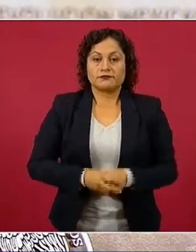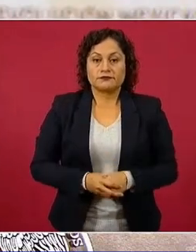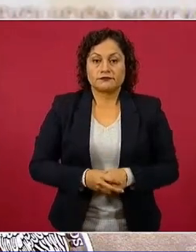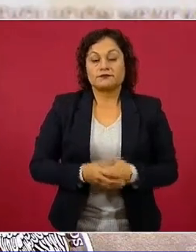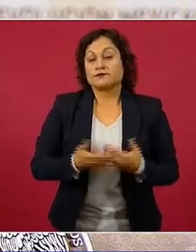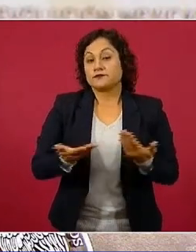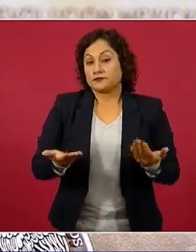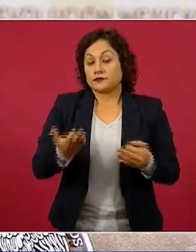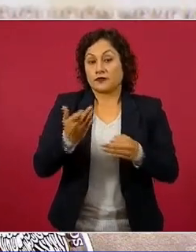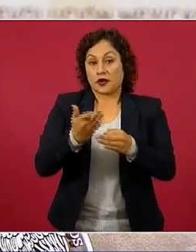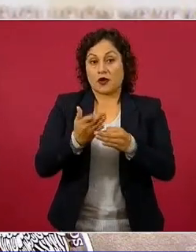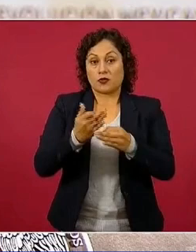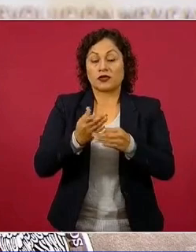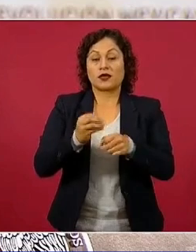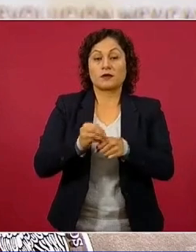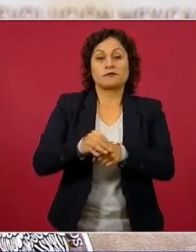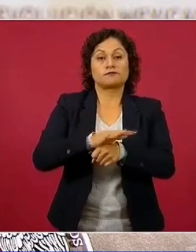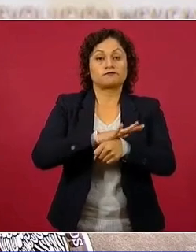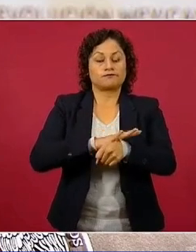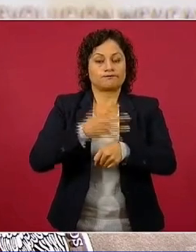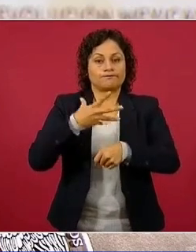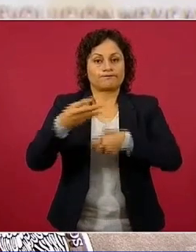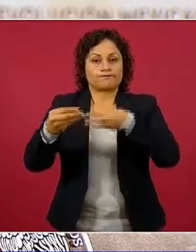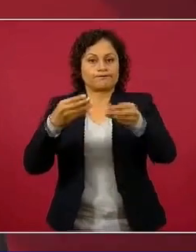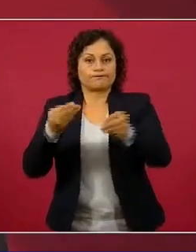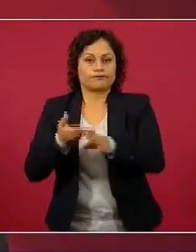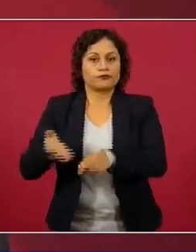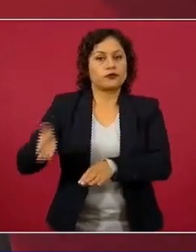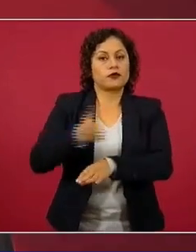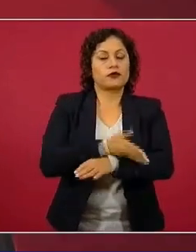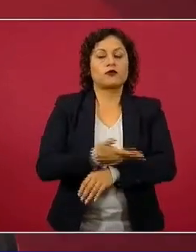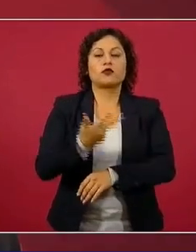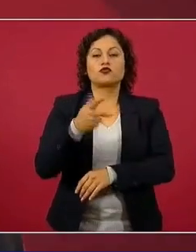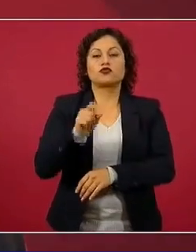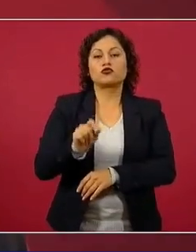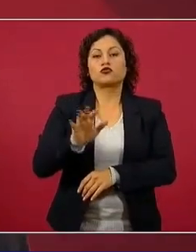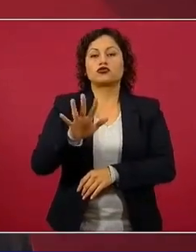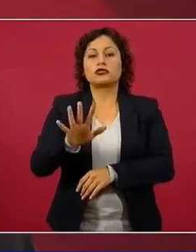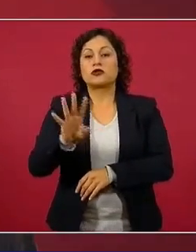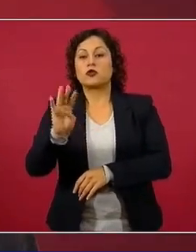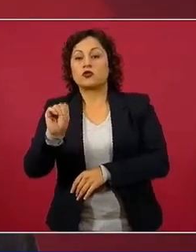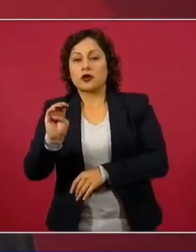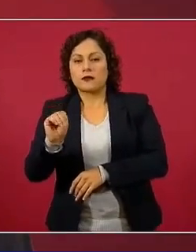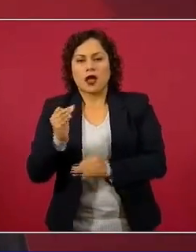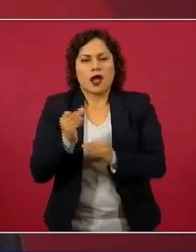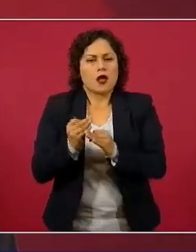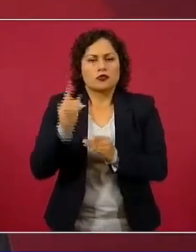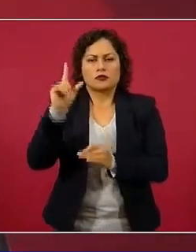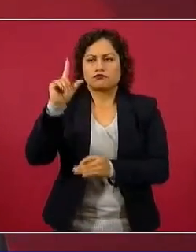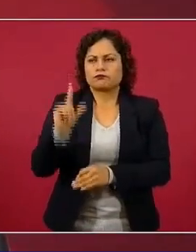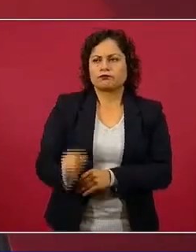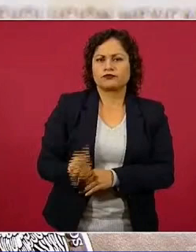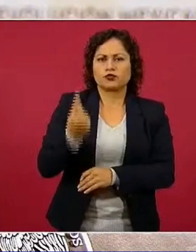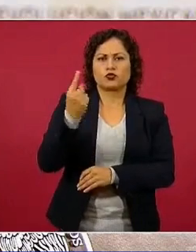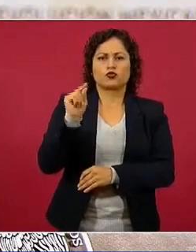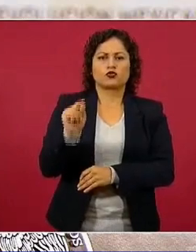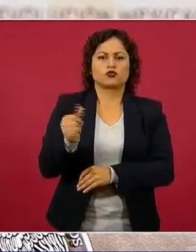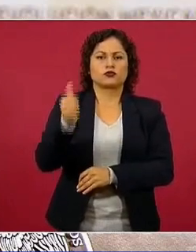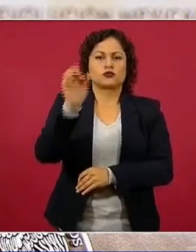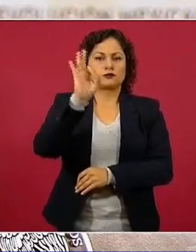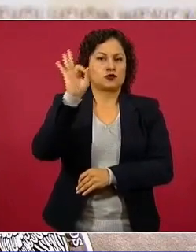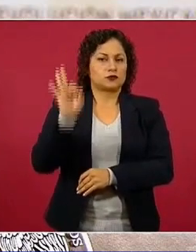máxima intensidad epidémica, llegó hasta 8.5 o 9 y en este momento es sólo 1.6 por ciento.